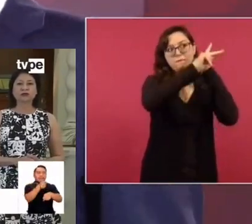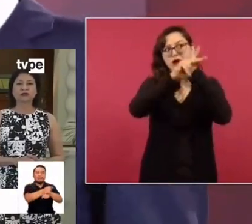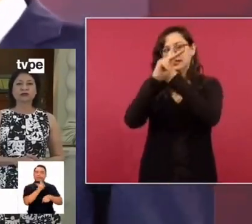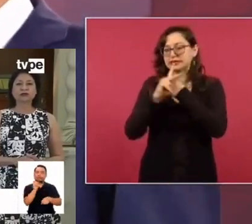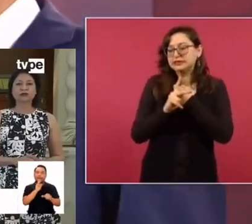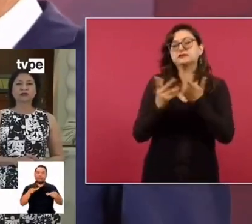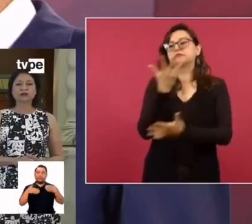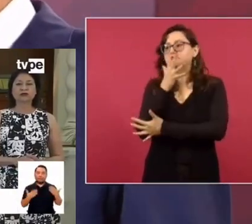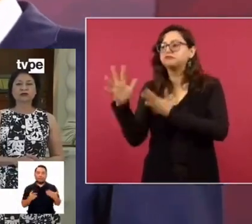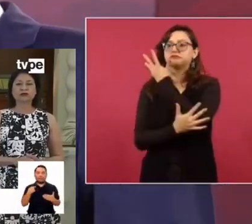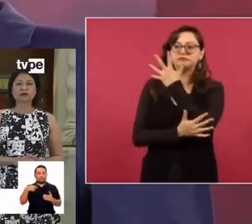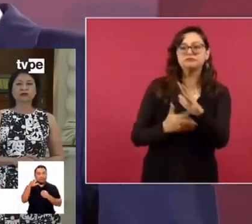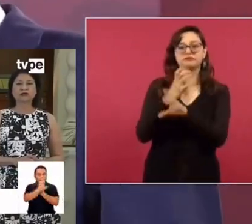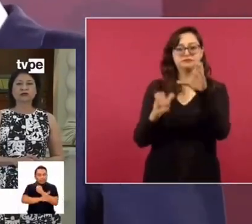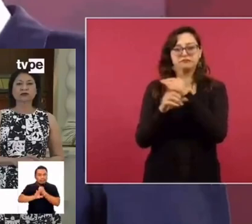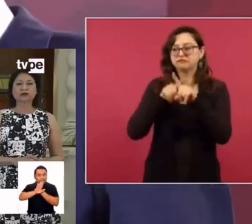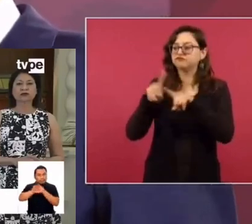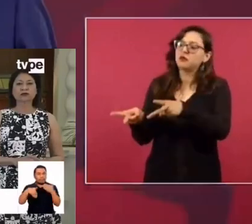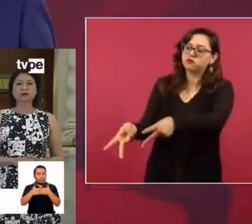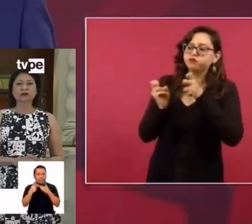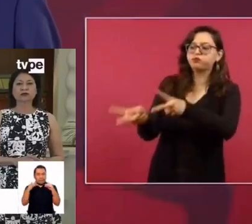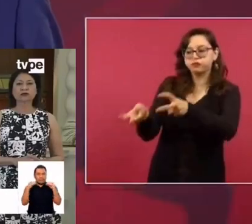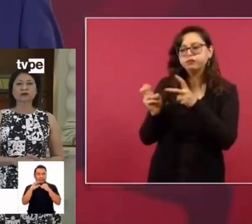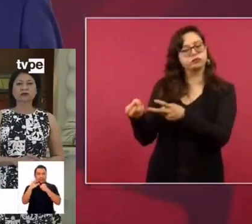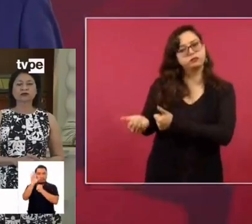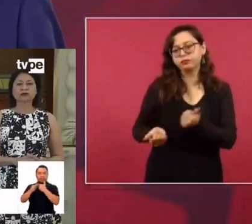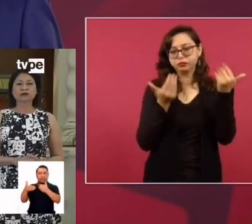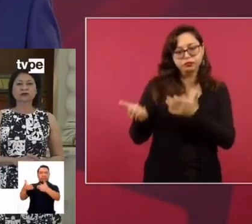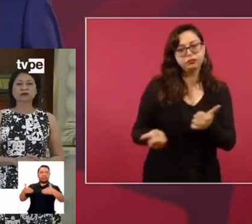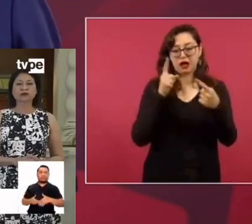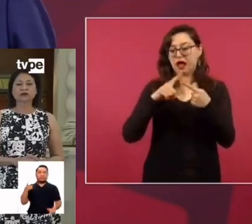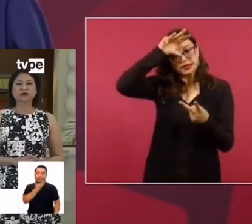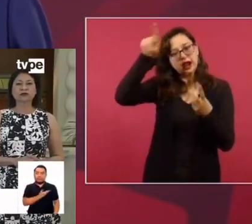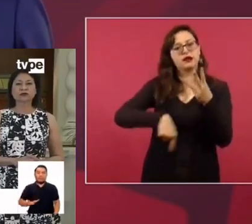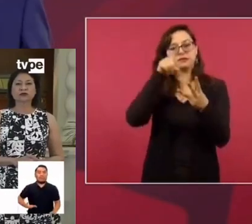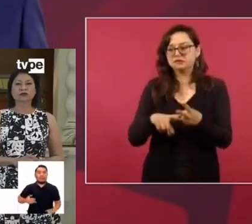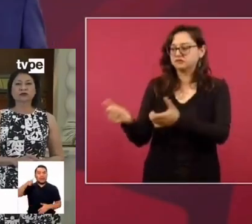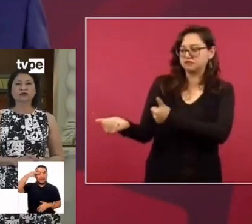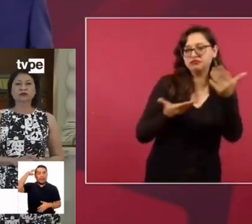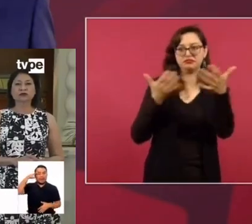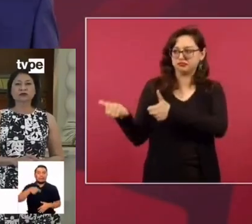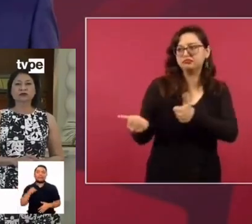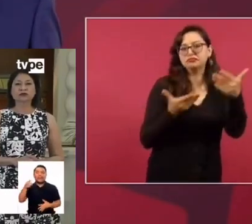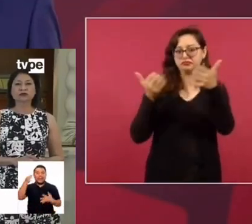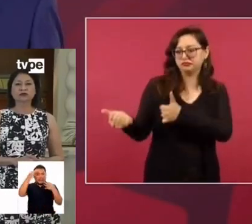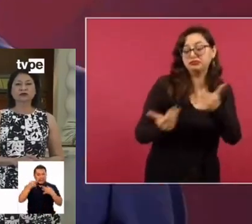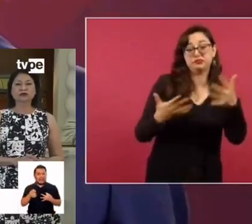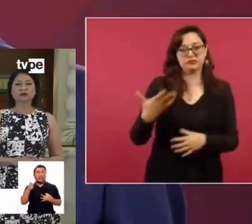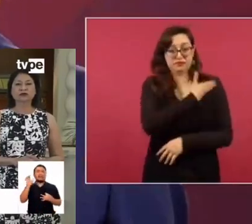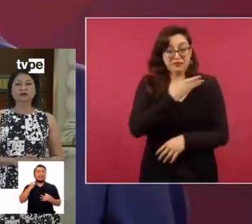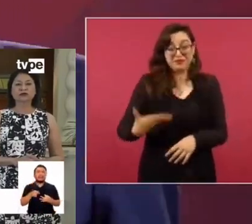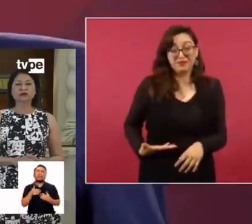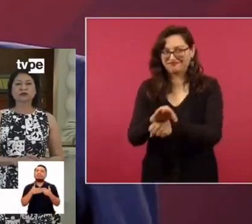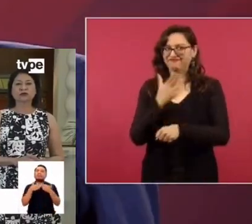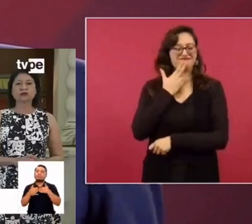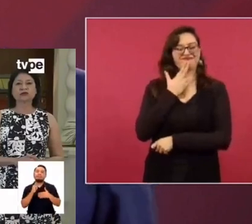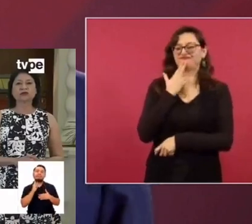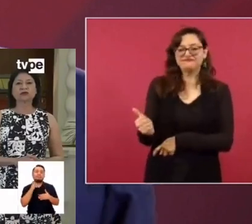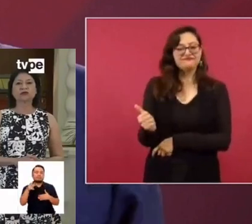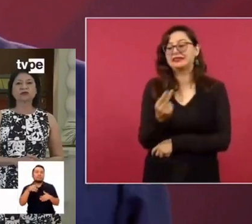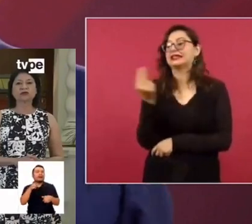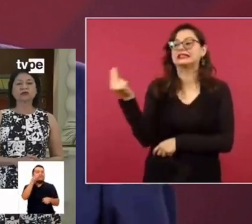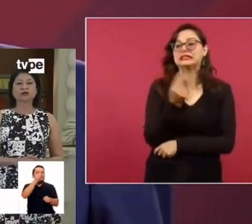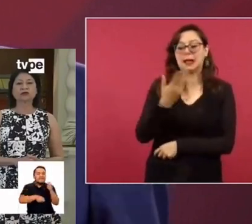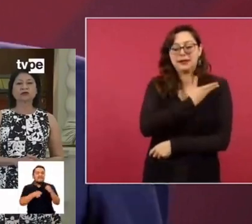naturales del Perú. El gas, los recursos mineros y necesitan tener un títere, un pelele, un